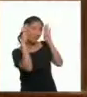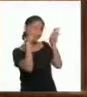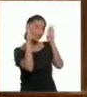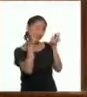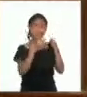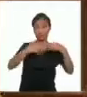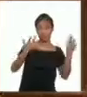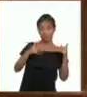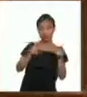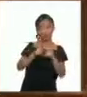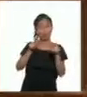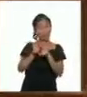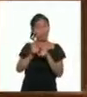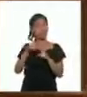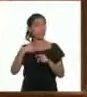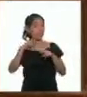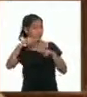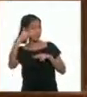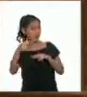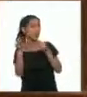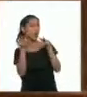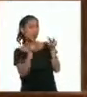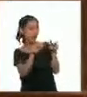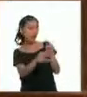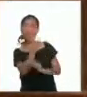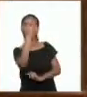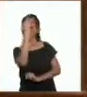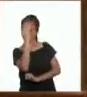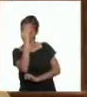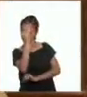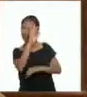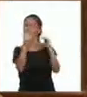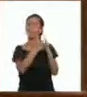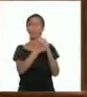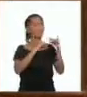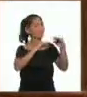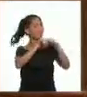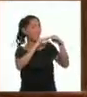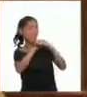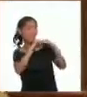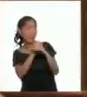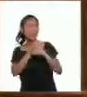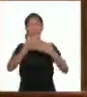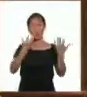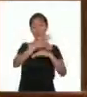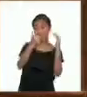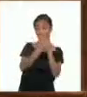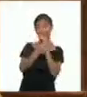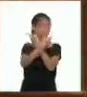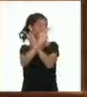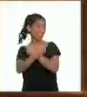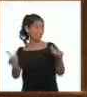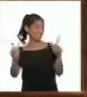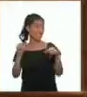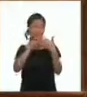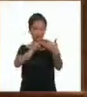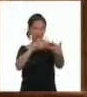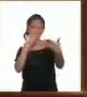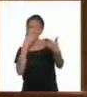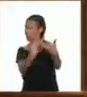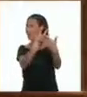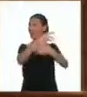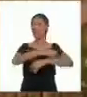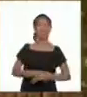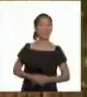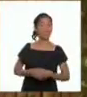ponerme en los zapatos de mis vecinos y aprender que todas y todos somos iguales porque somos libres esa fue una